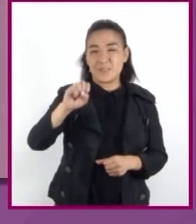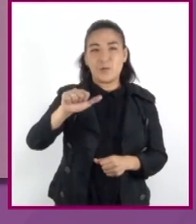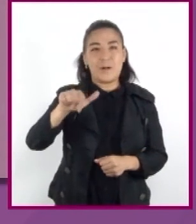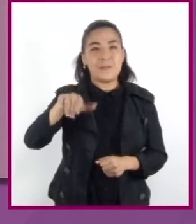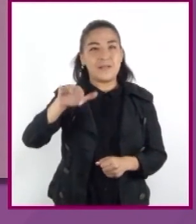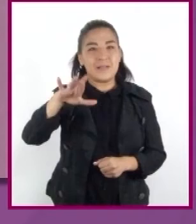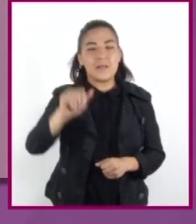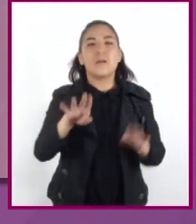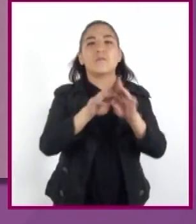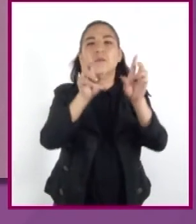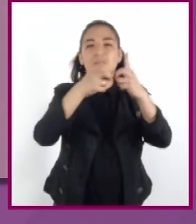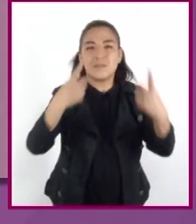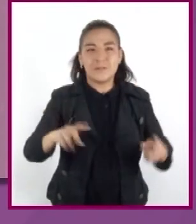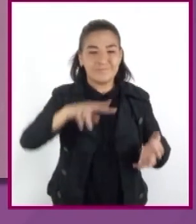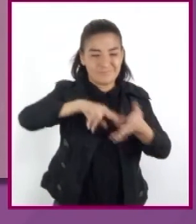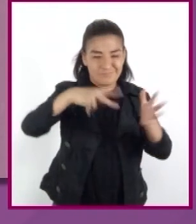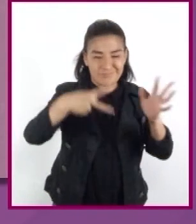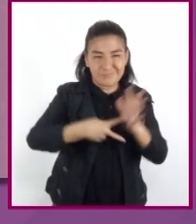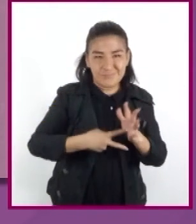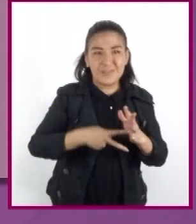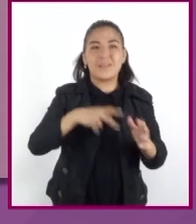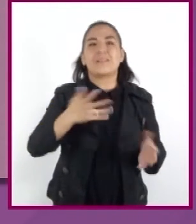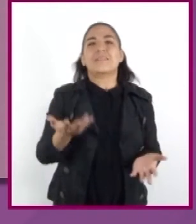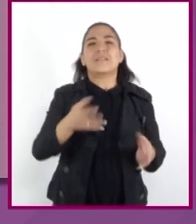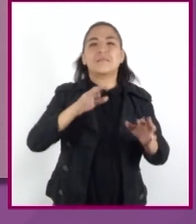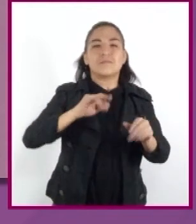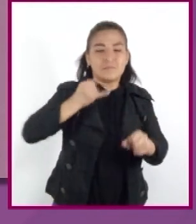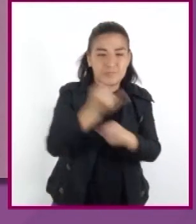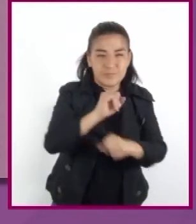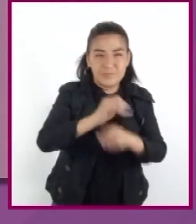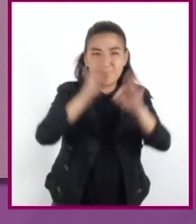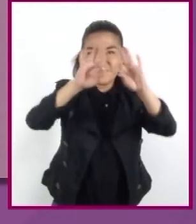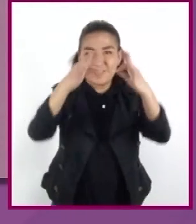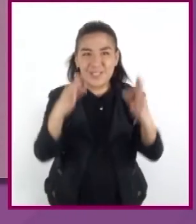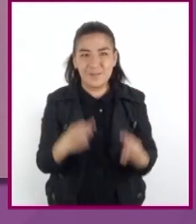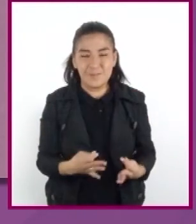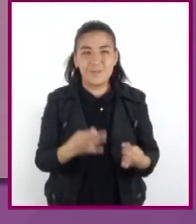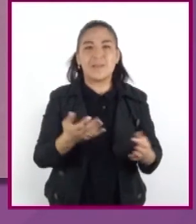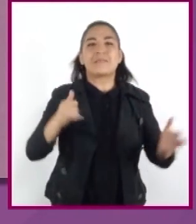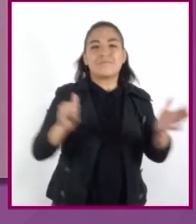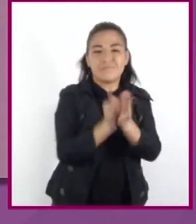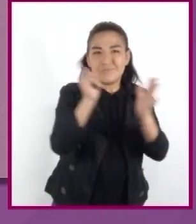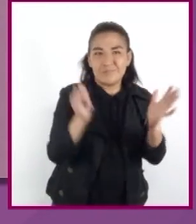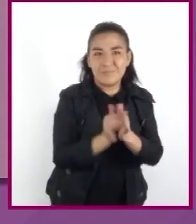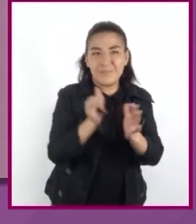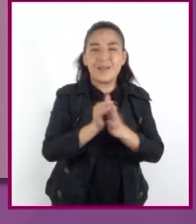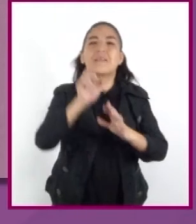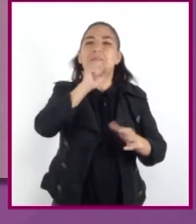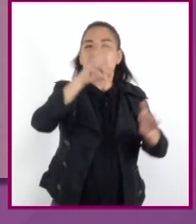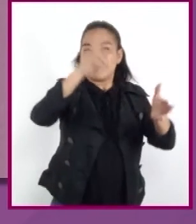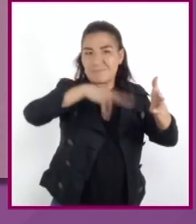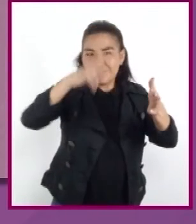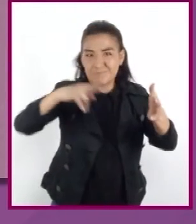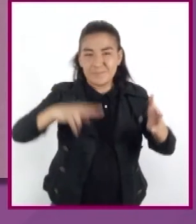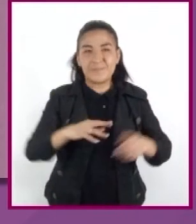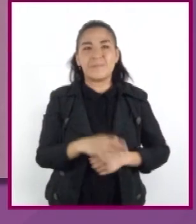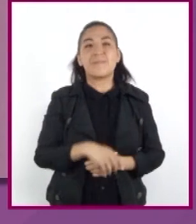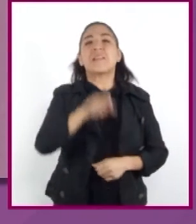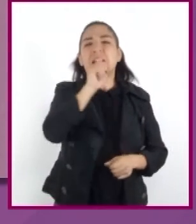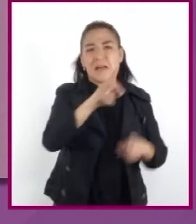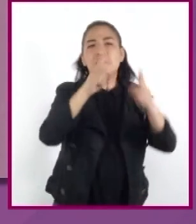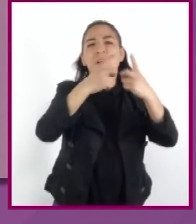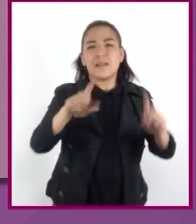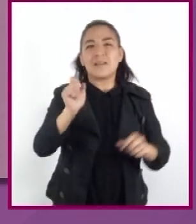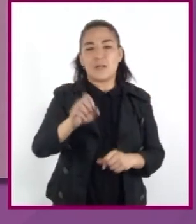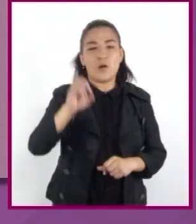el desarrollo de obras arquitectónicas, escultóricas, cerámicas y pictóricas. También tuvieron cierto desarrollo